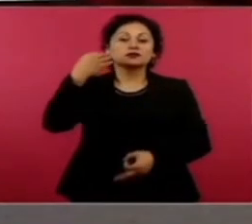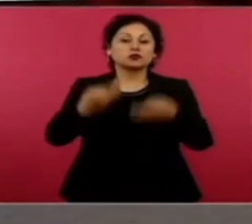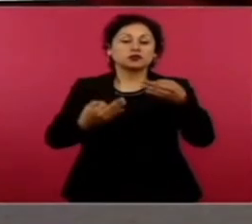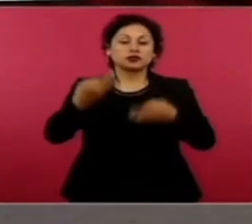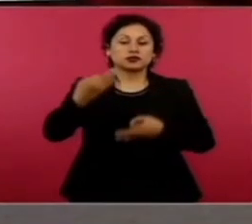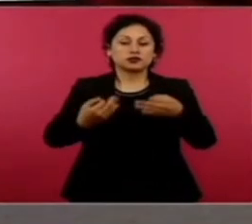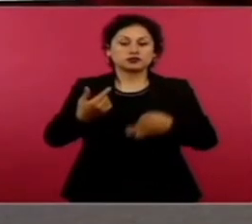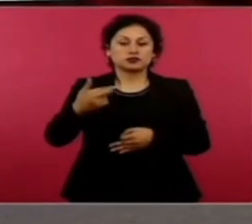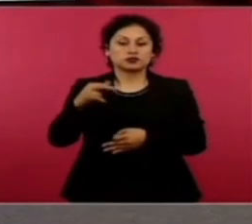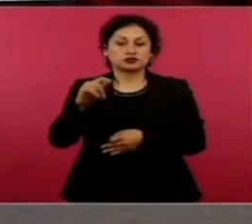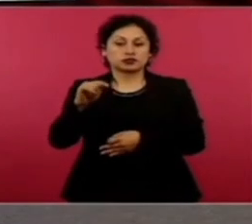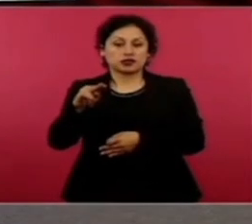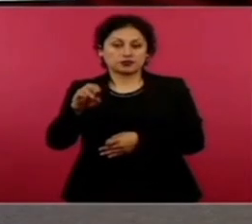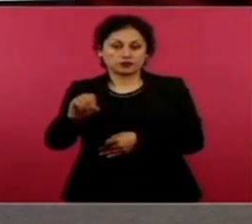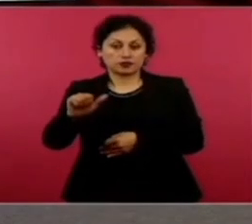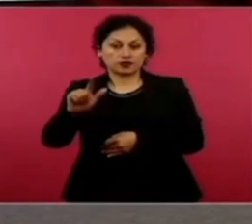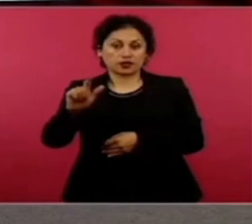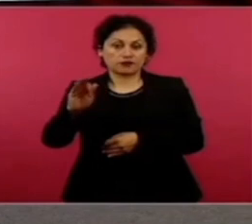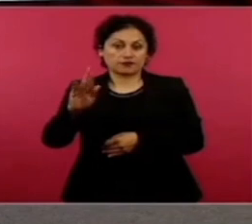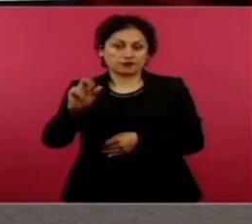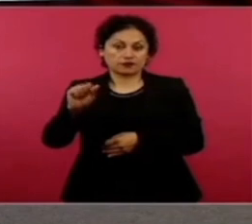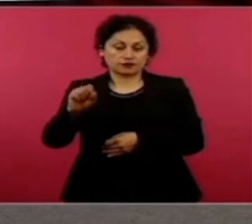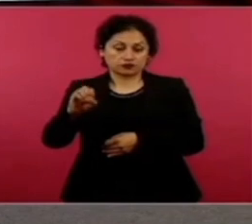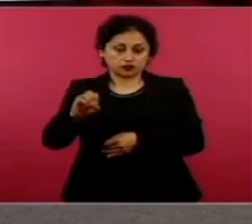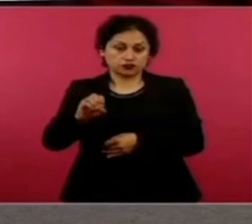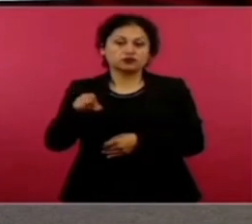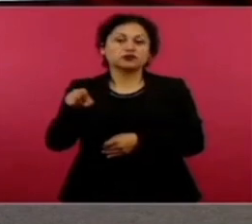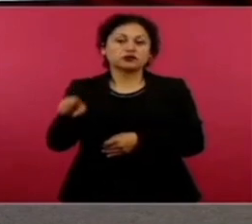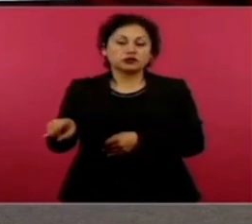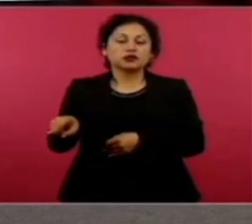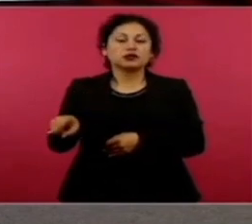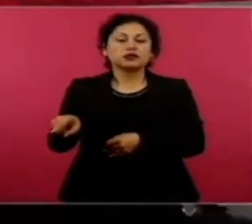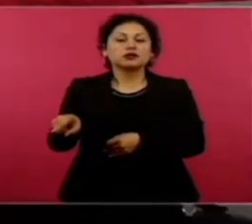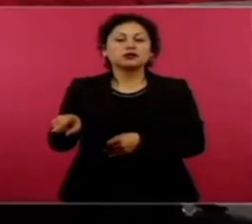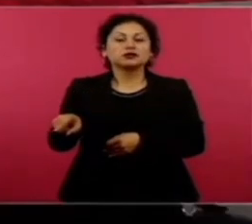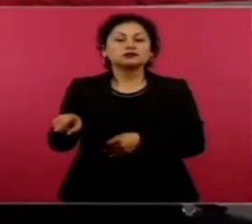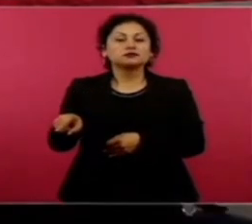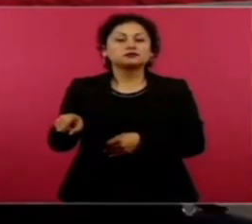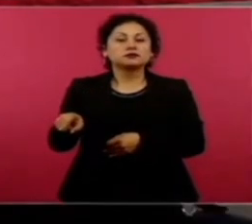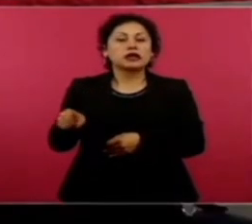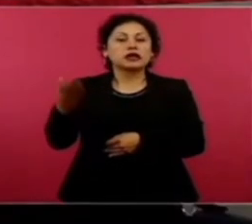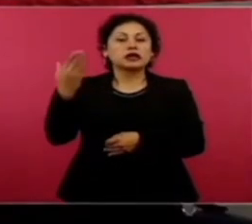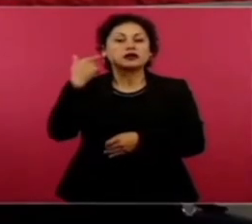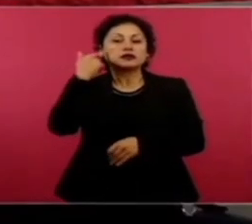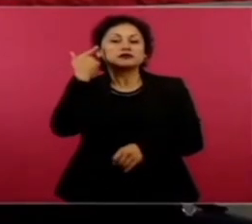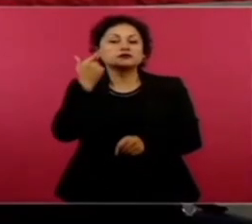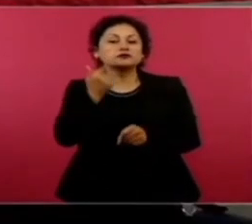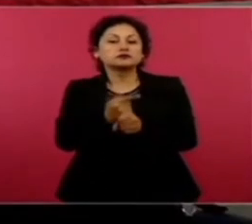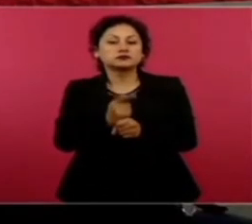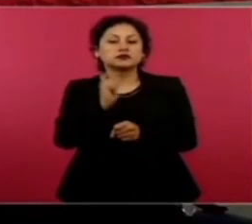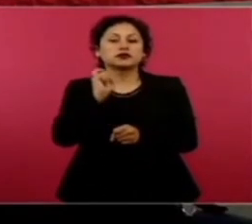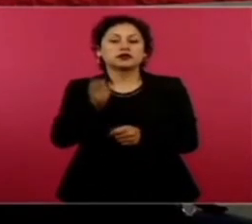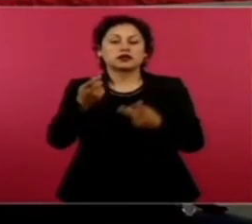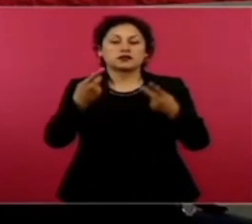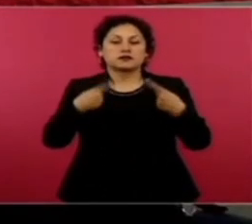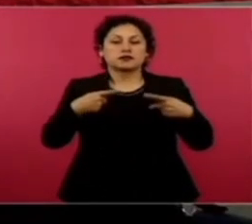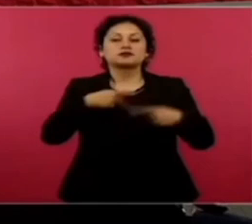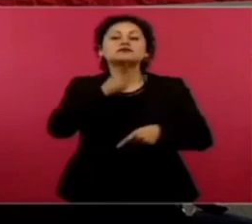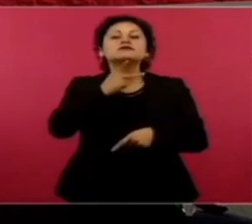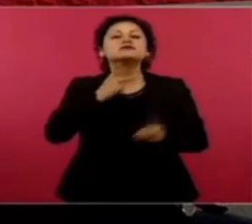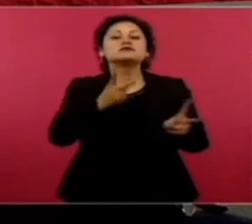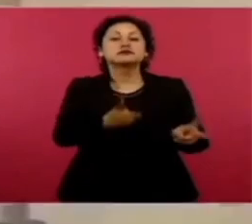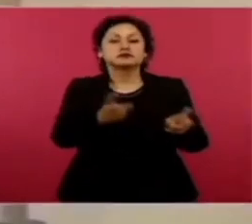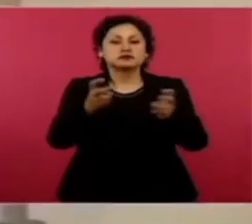de seguridad a prensores vieran al mismo tiempo la forma de comercializar la droga y se dieran cuenta simultáneamente cuando